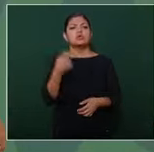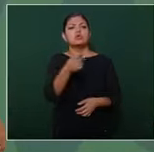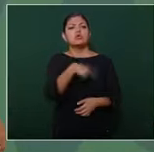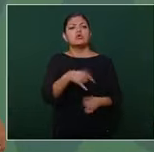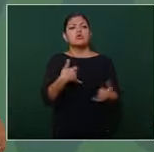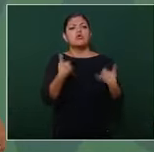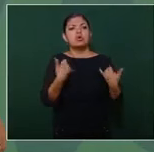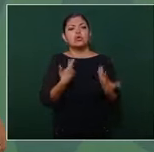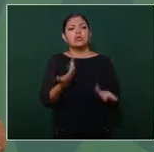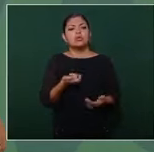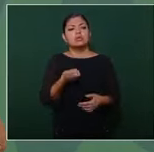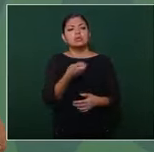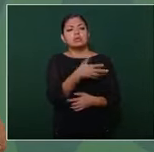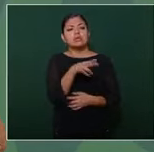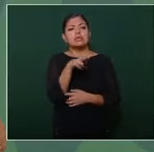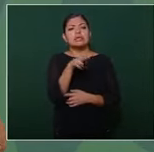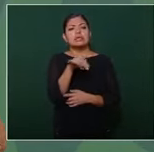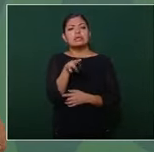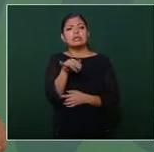llamarles ninis